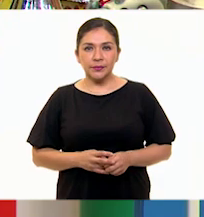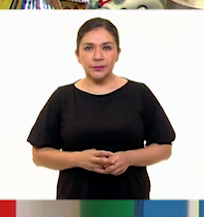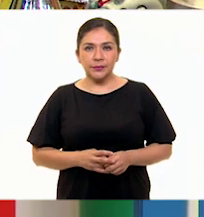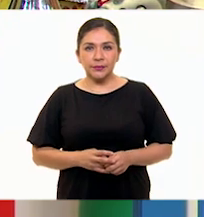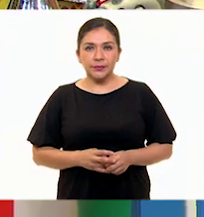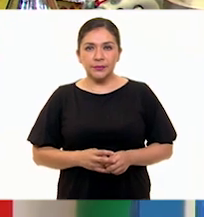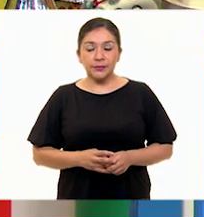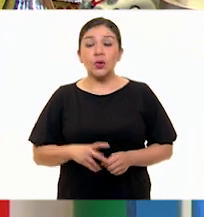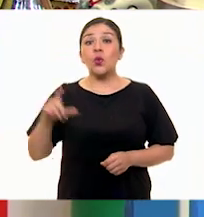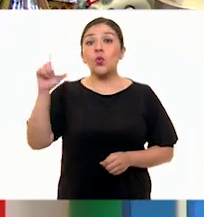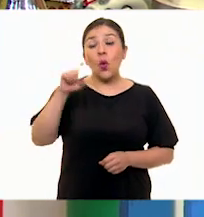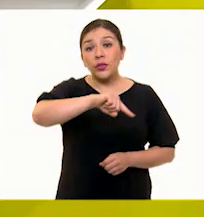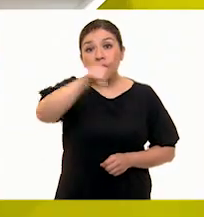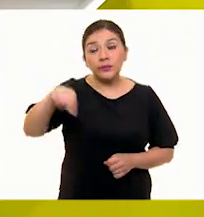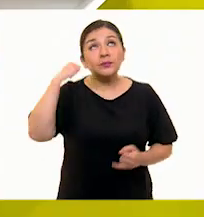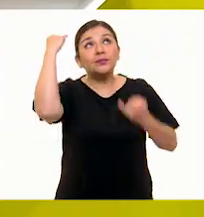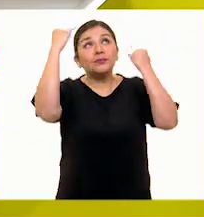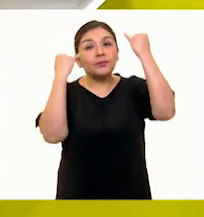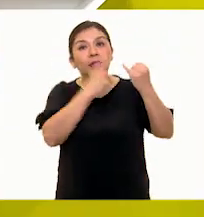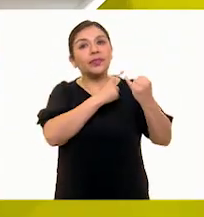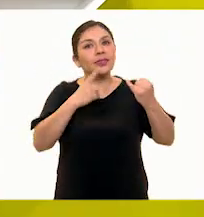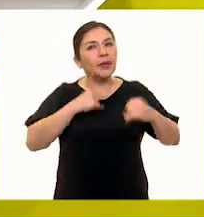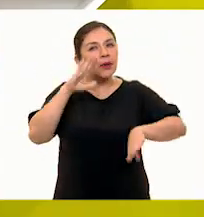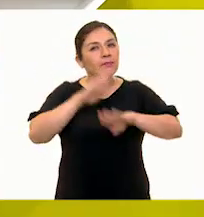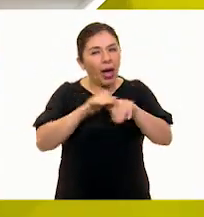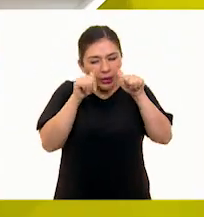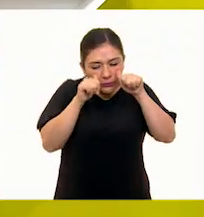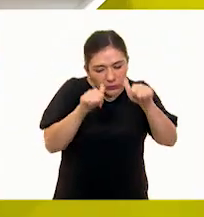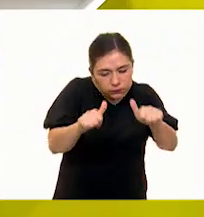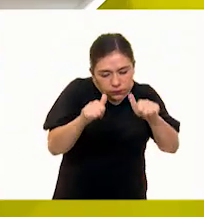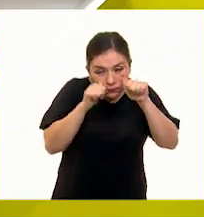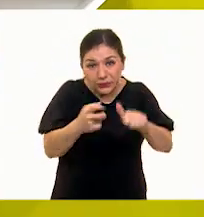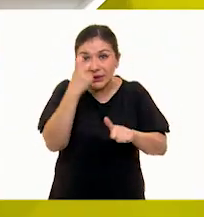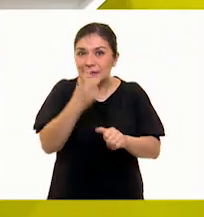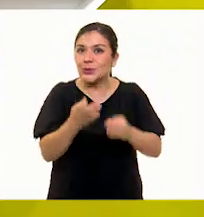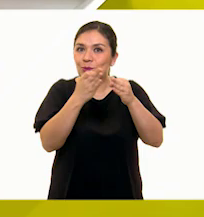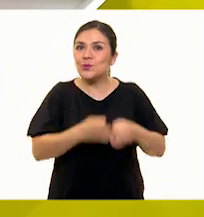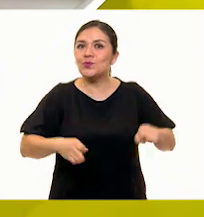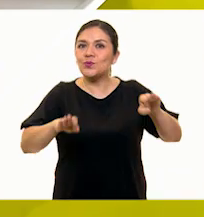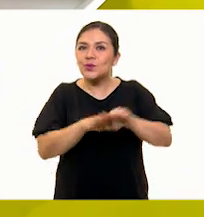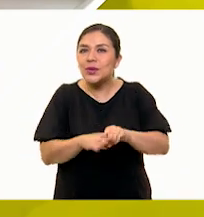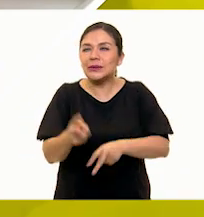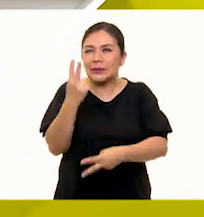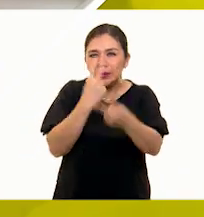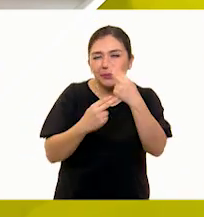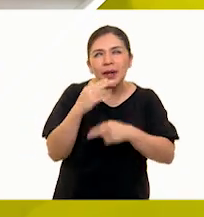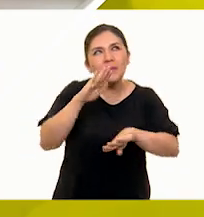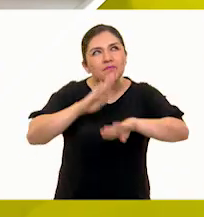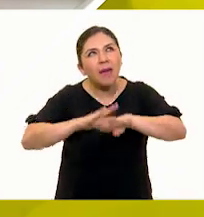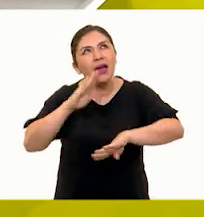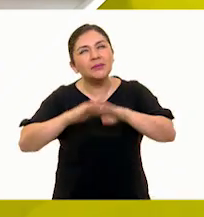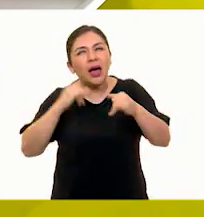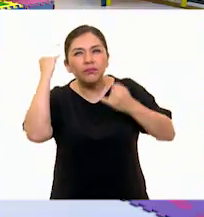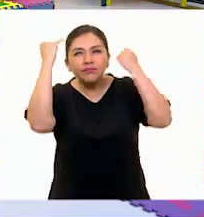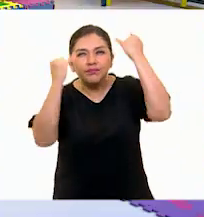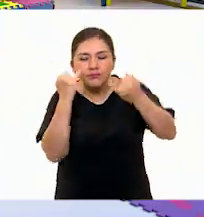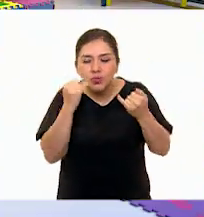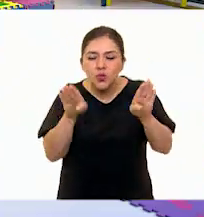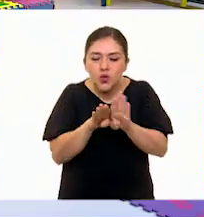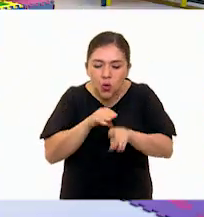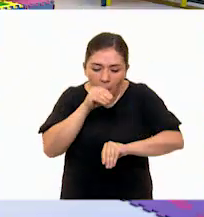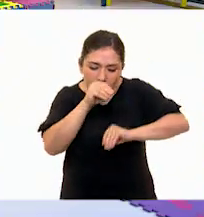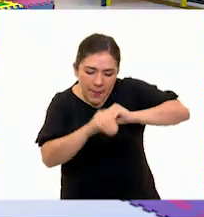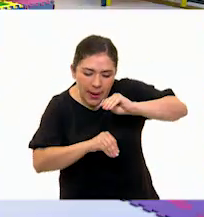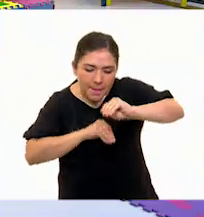Cuando estamos creando tenemos que estar concentrados, es muy importante que estemos desarrollando, imaginando qué es lo que vamos a hacer,